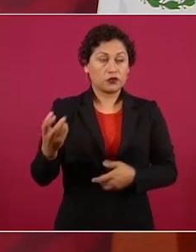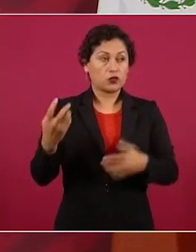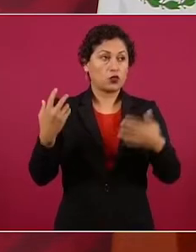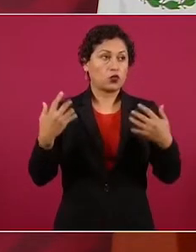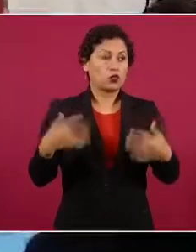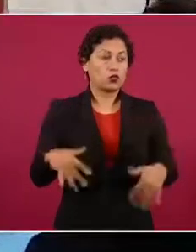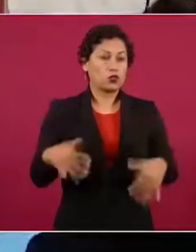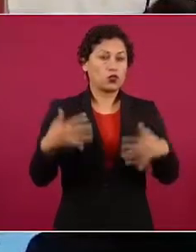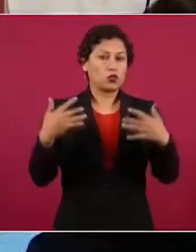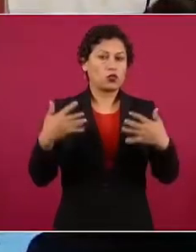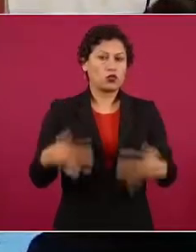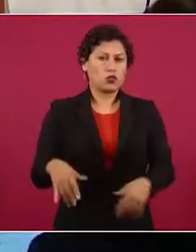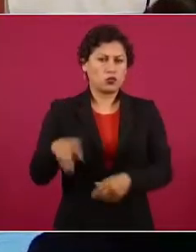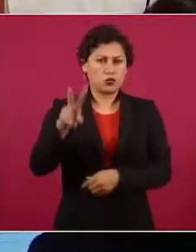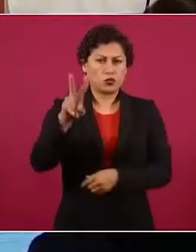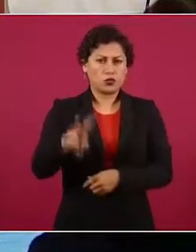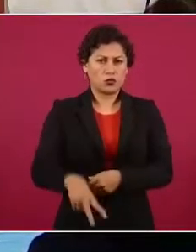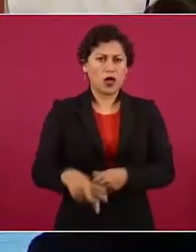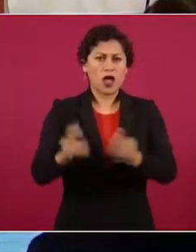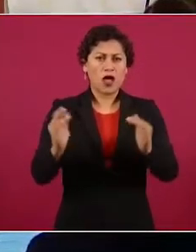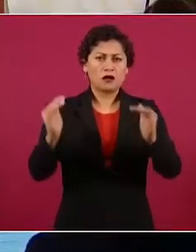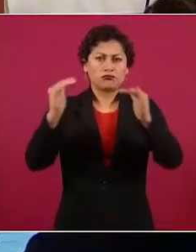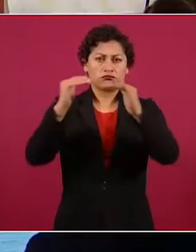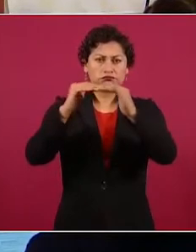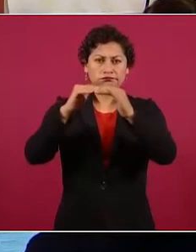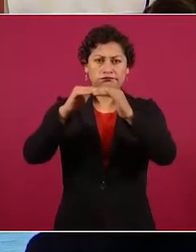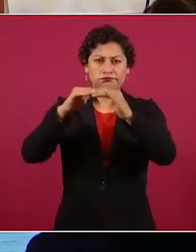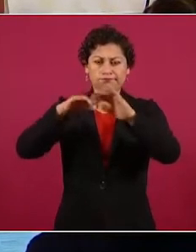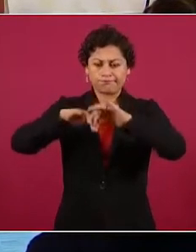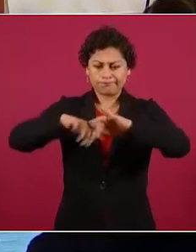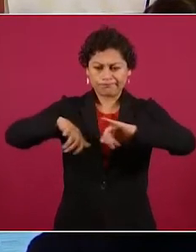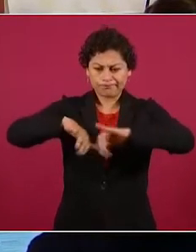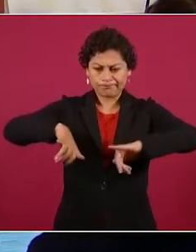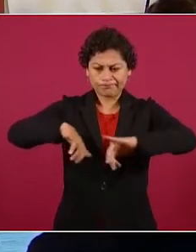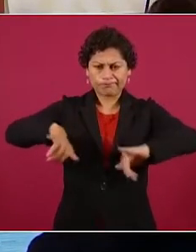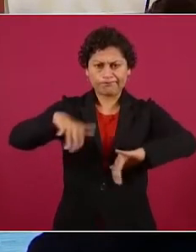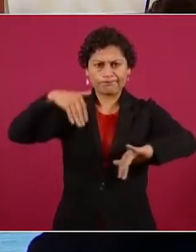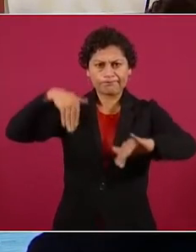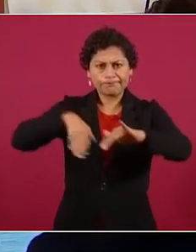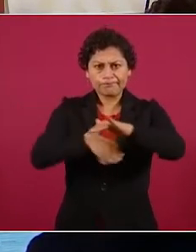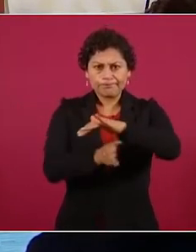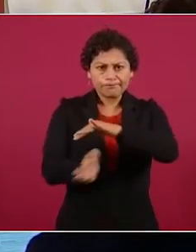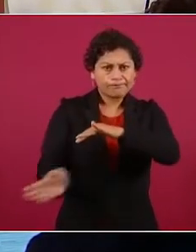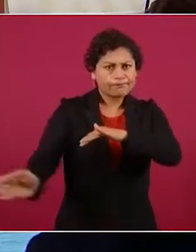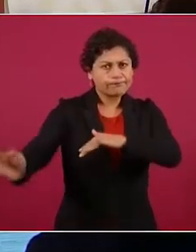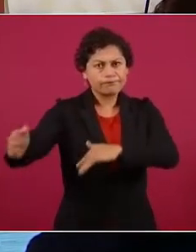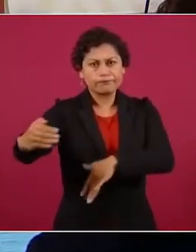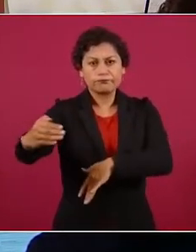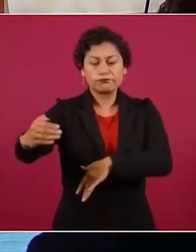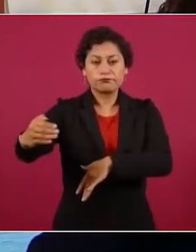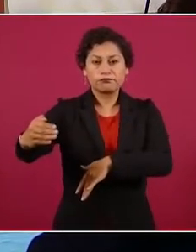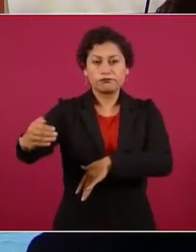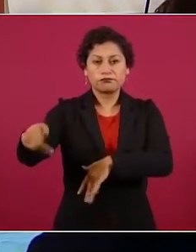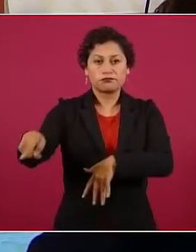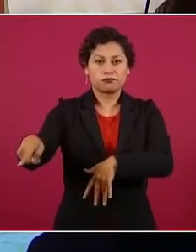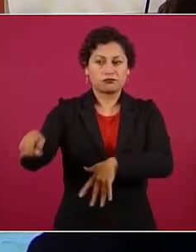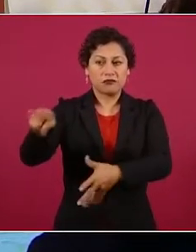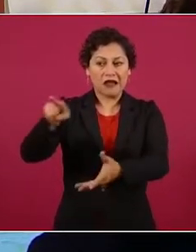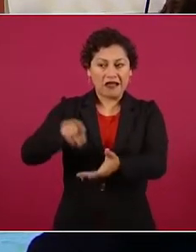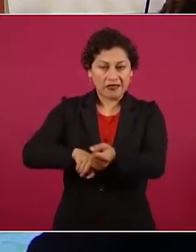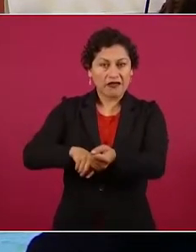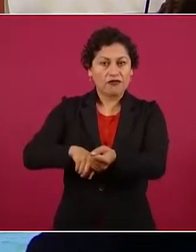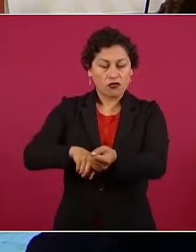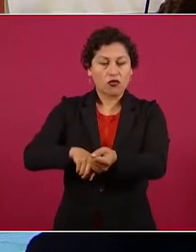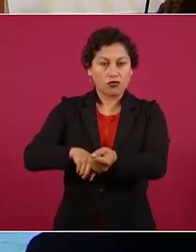unos túneles hasta con edificios.